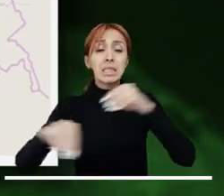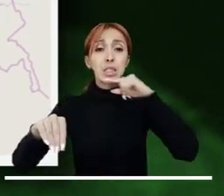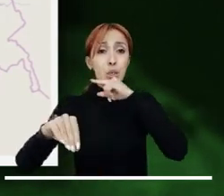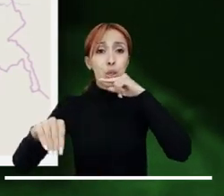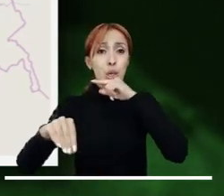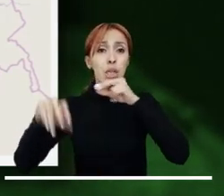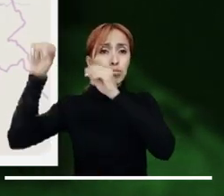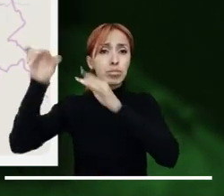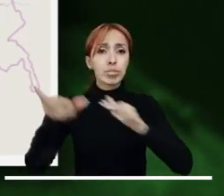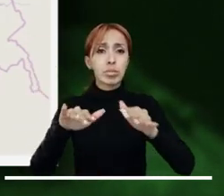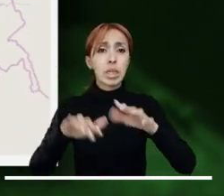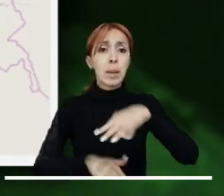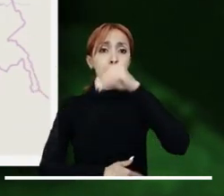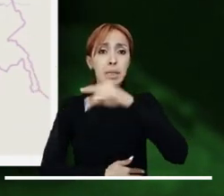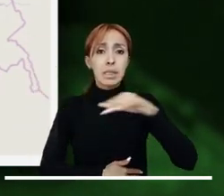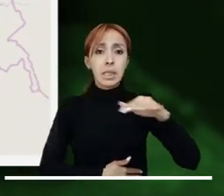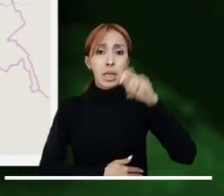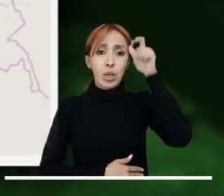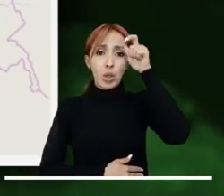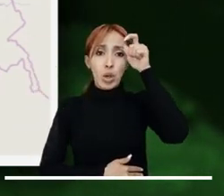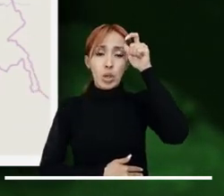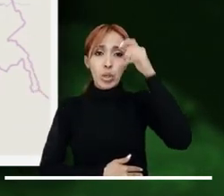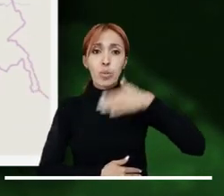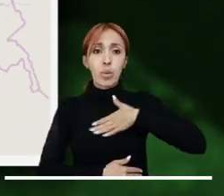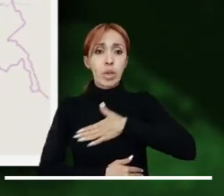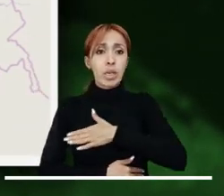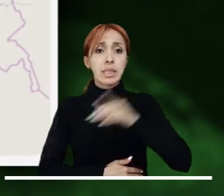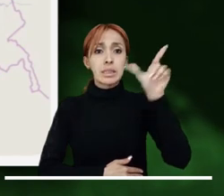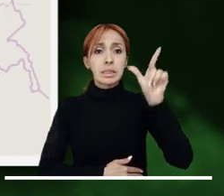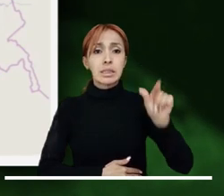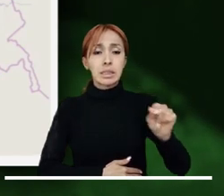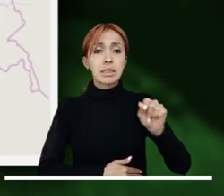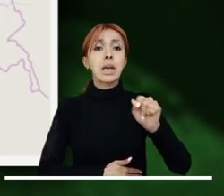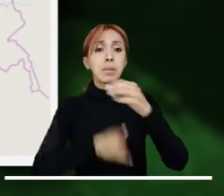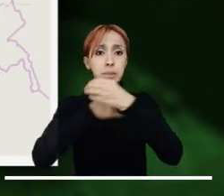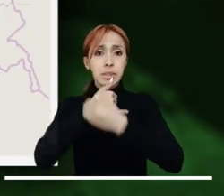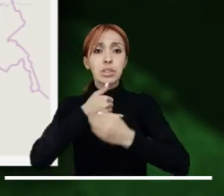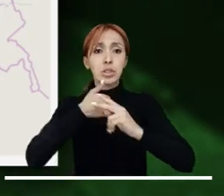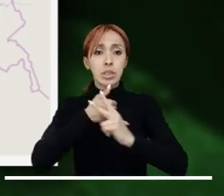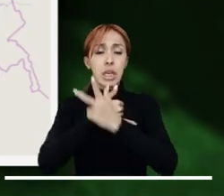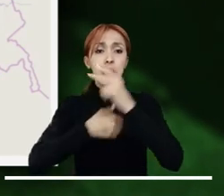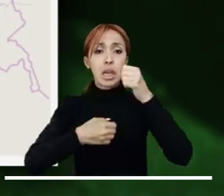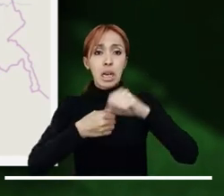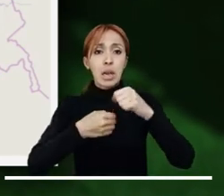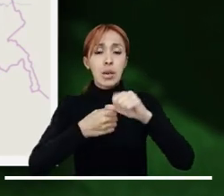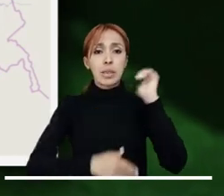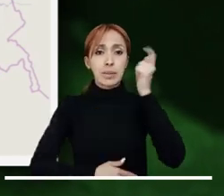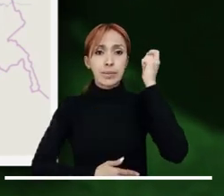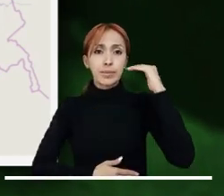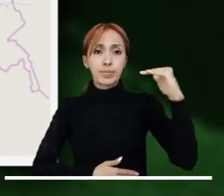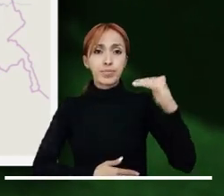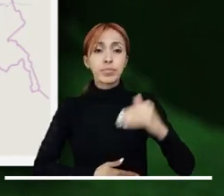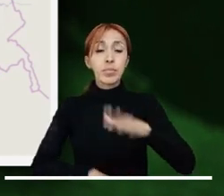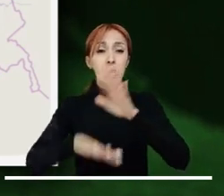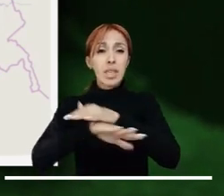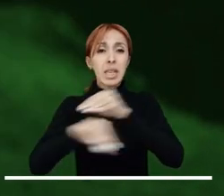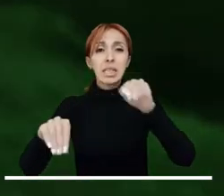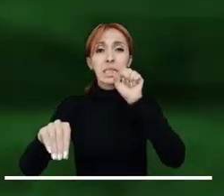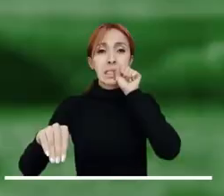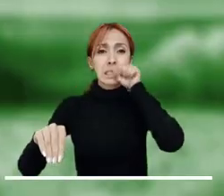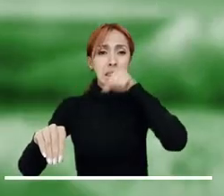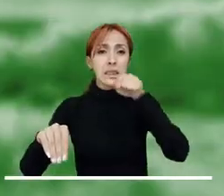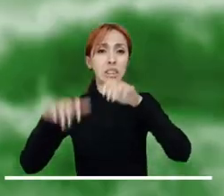roja por posibles deslizamientos en Magdalena, Córdoba, Bolívar, Cesar, el Pacífico, los Andes, Arauca, Meta y